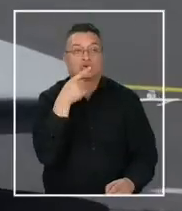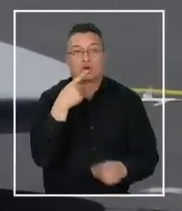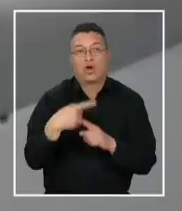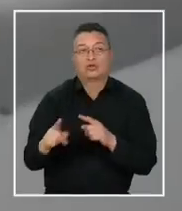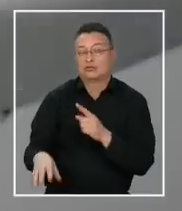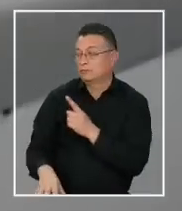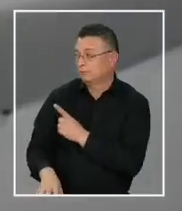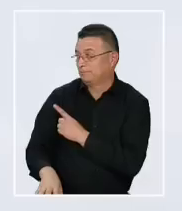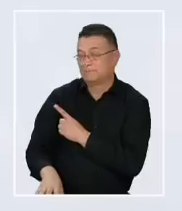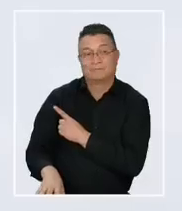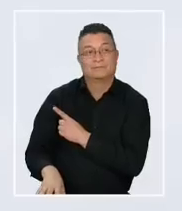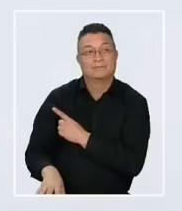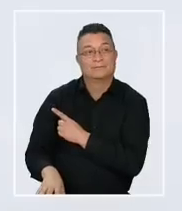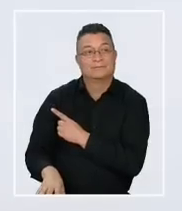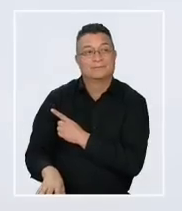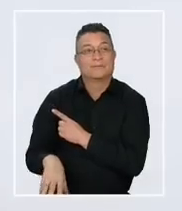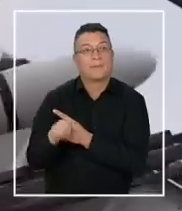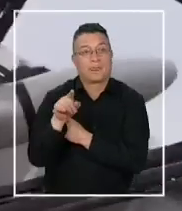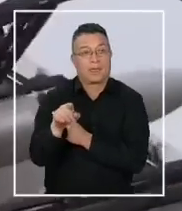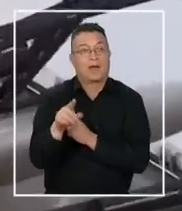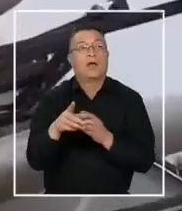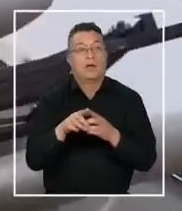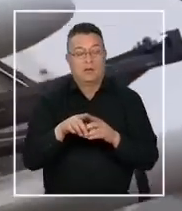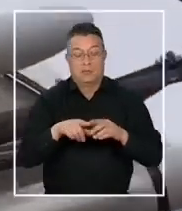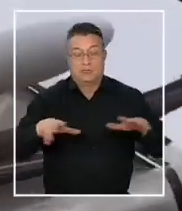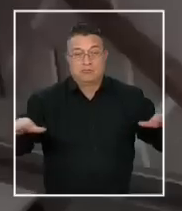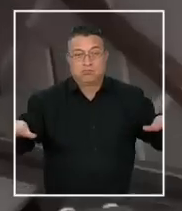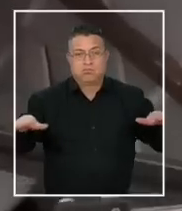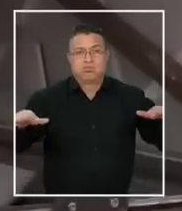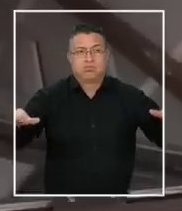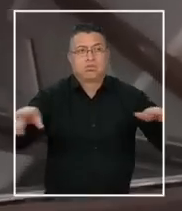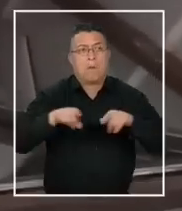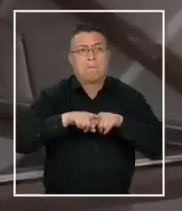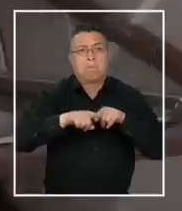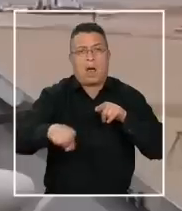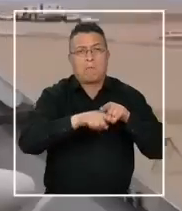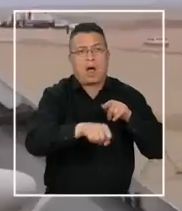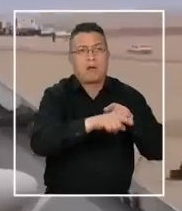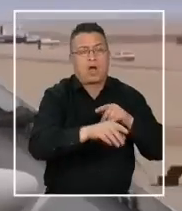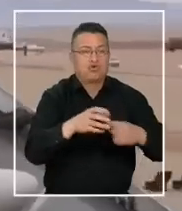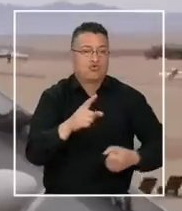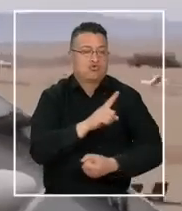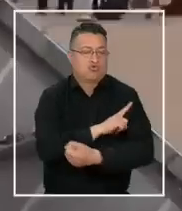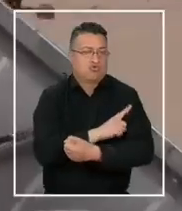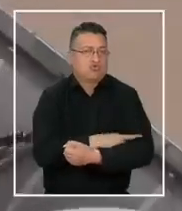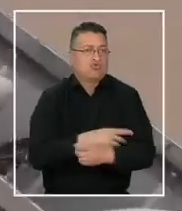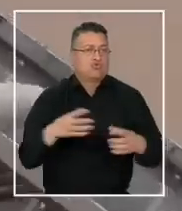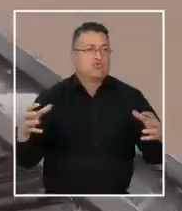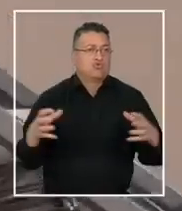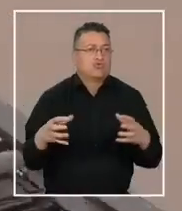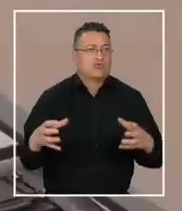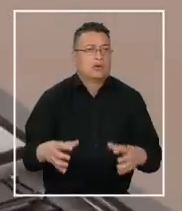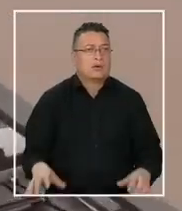-136, un arma con alas delta y de gran poder destructivo.